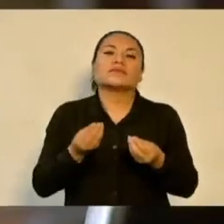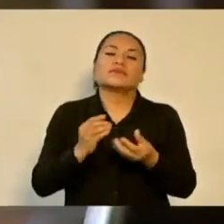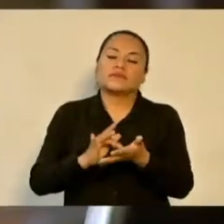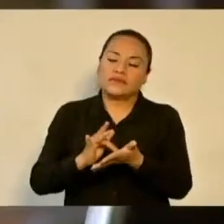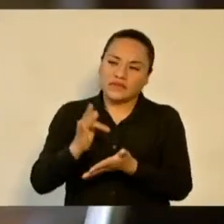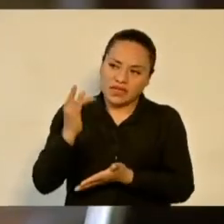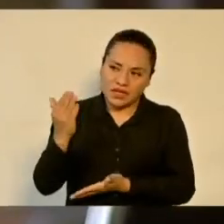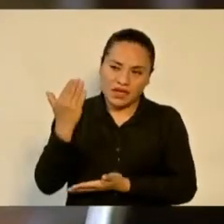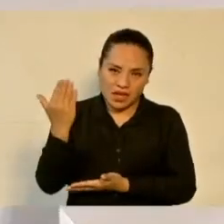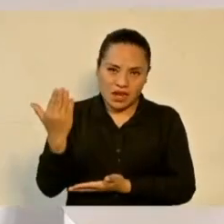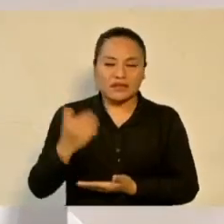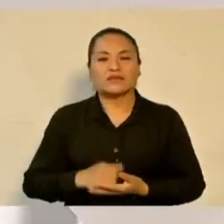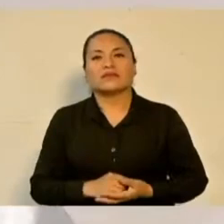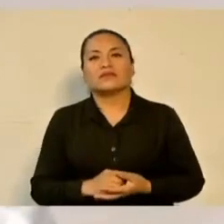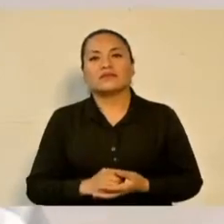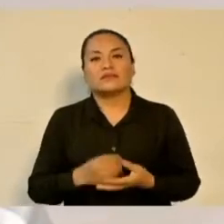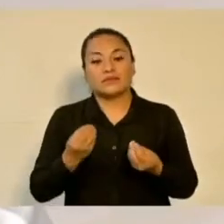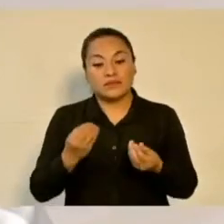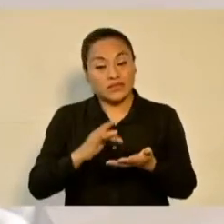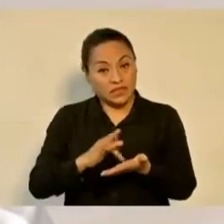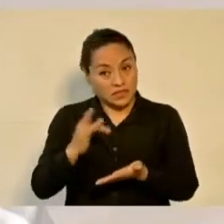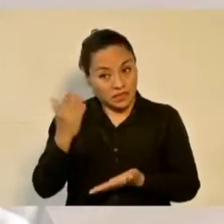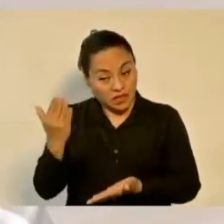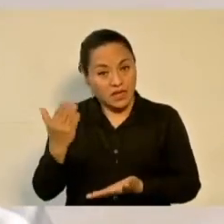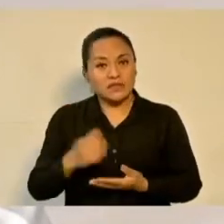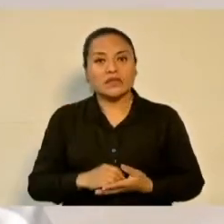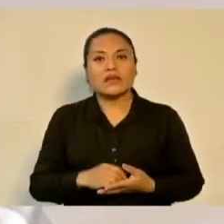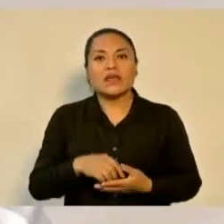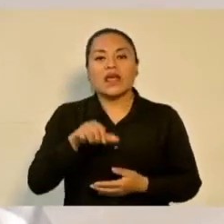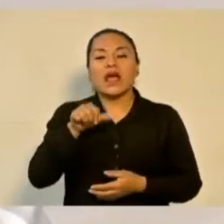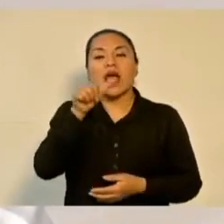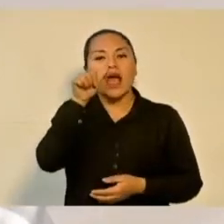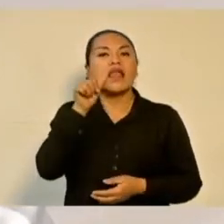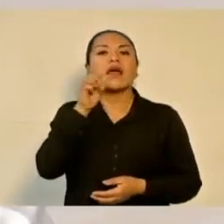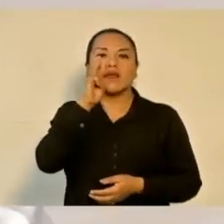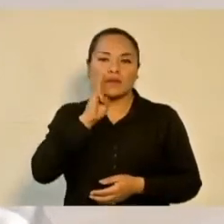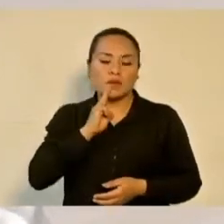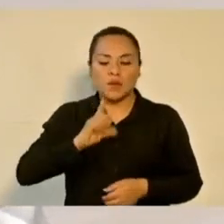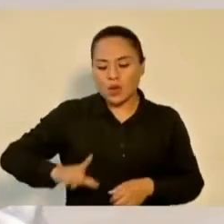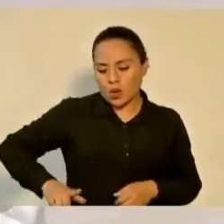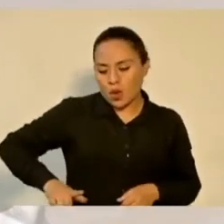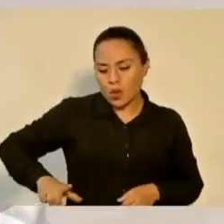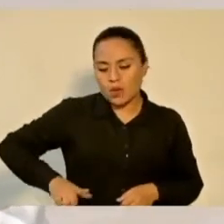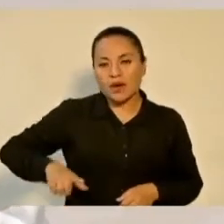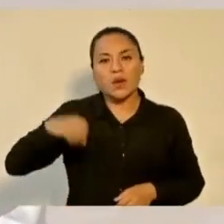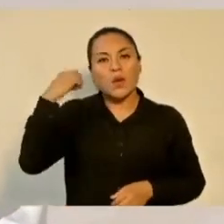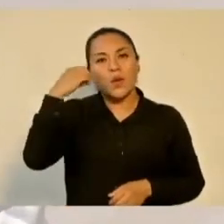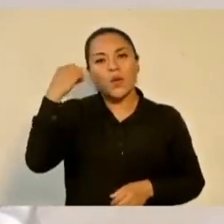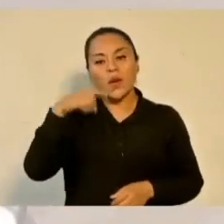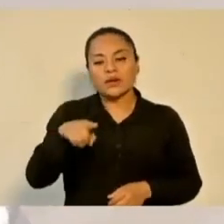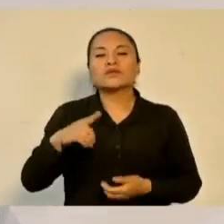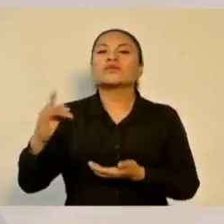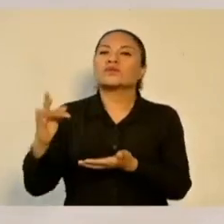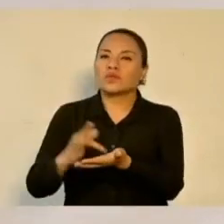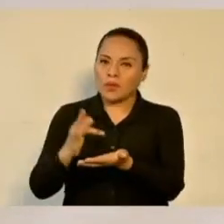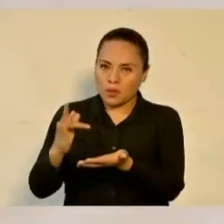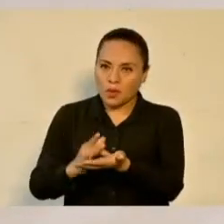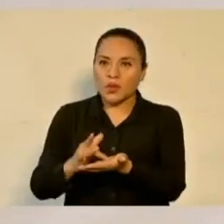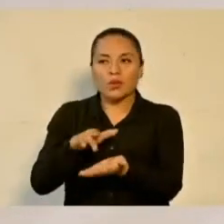muchas gracias a Alejandro Murat, gobernador de Oaxaca, por su apoyo,